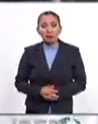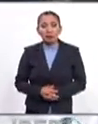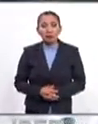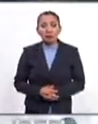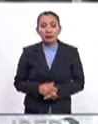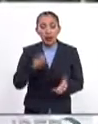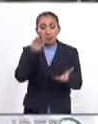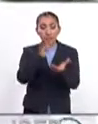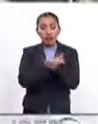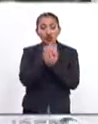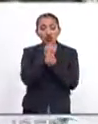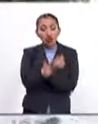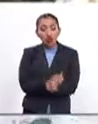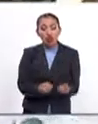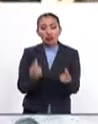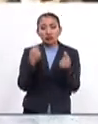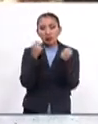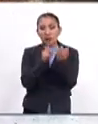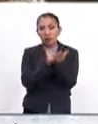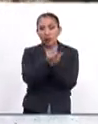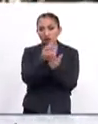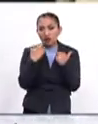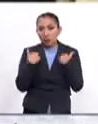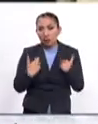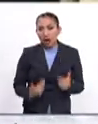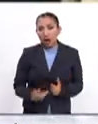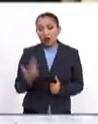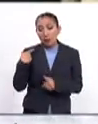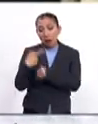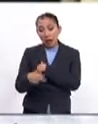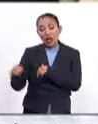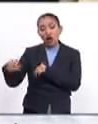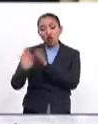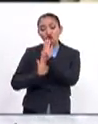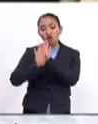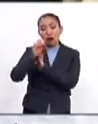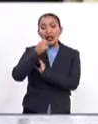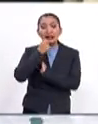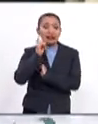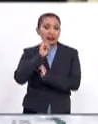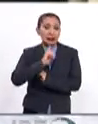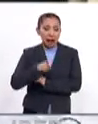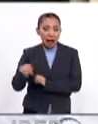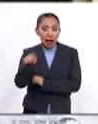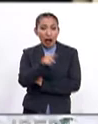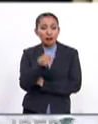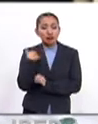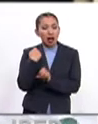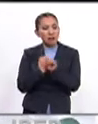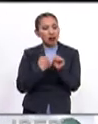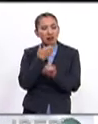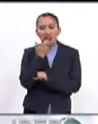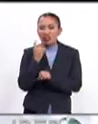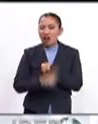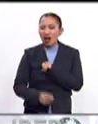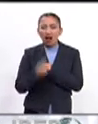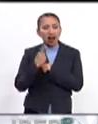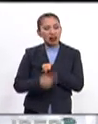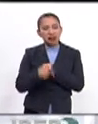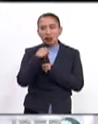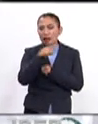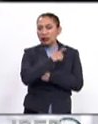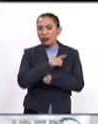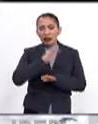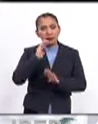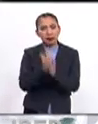El matrimonio infantil viola los derechos humanos y pone en peligro el desarrollo de las niñas. Es una práctica dañina a la cual